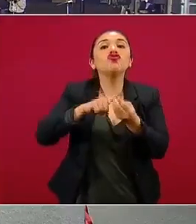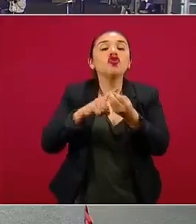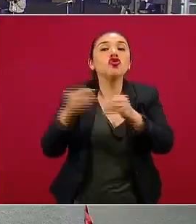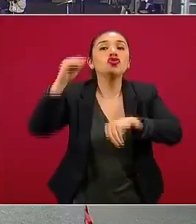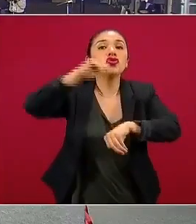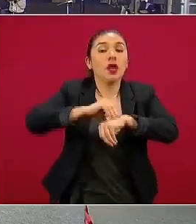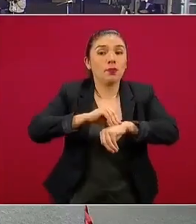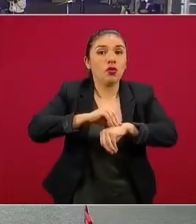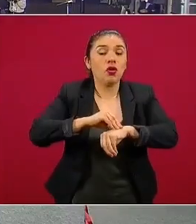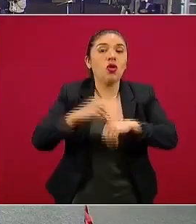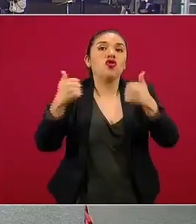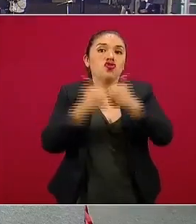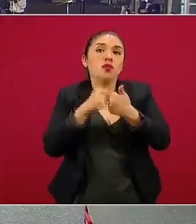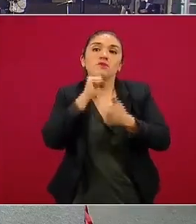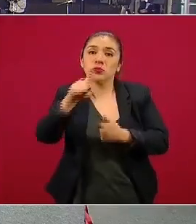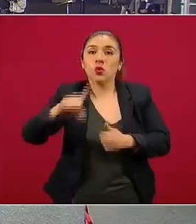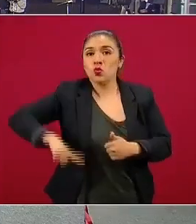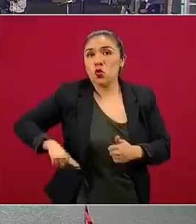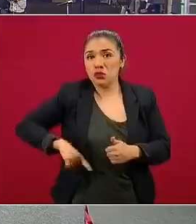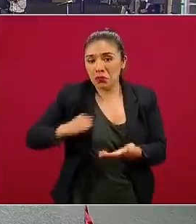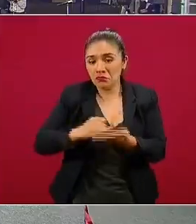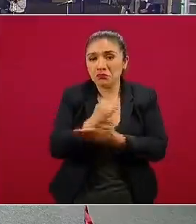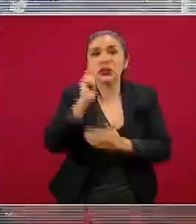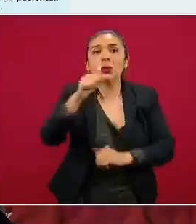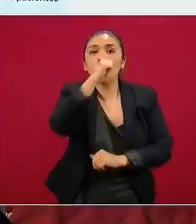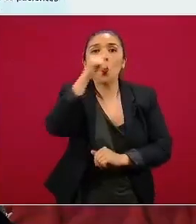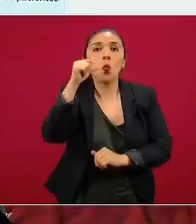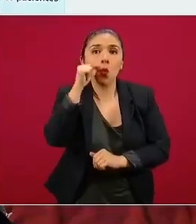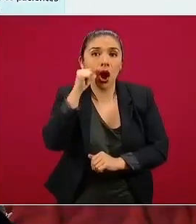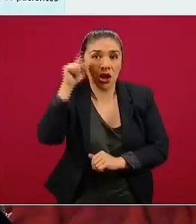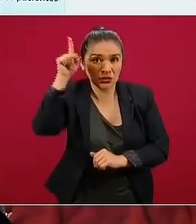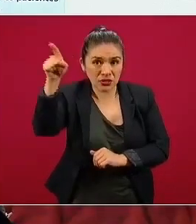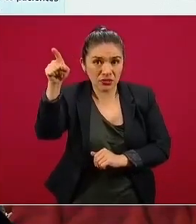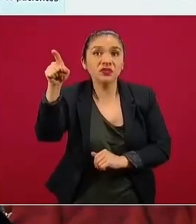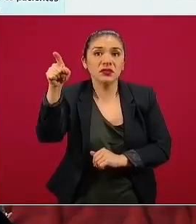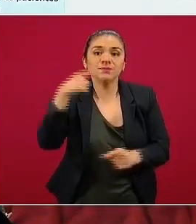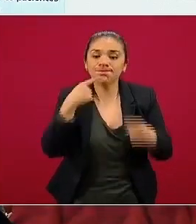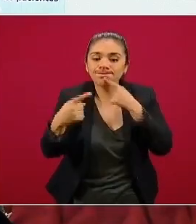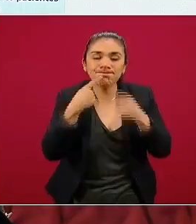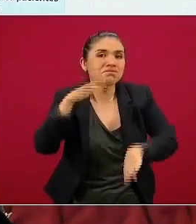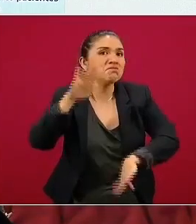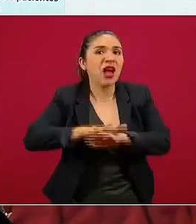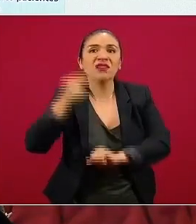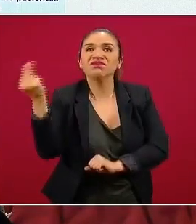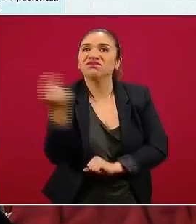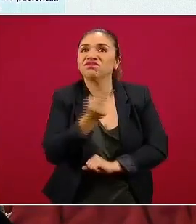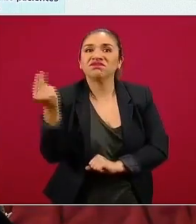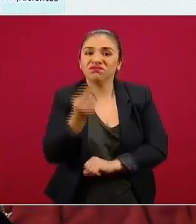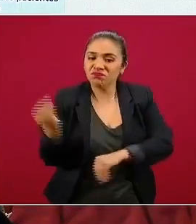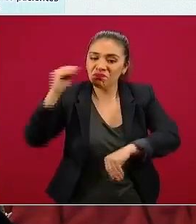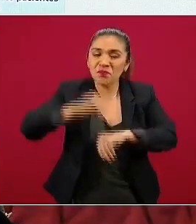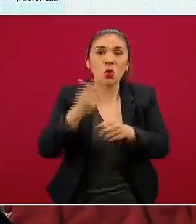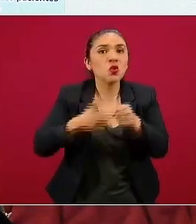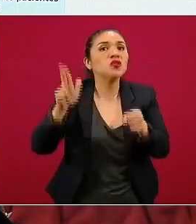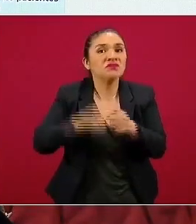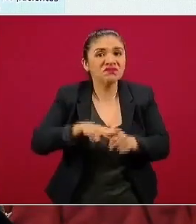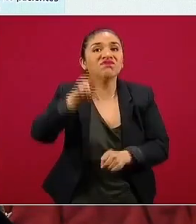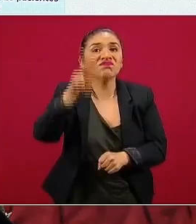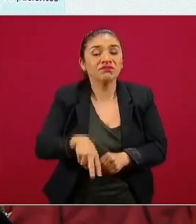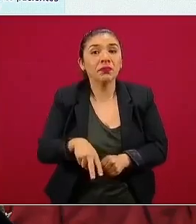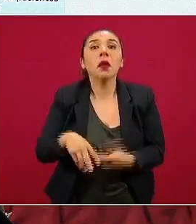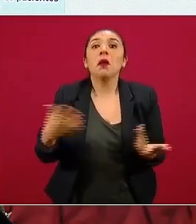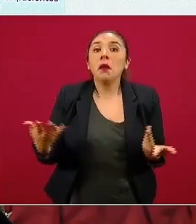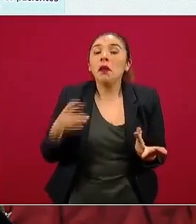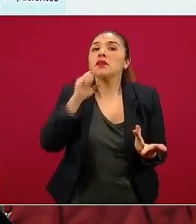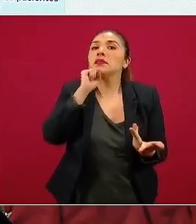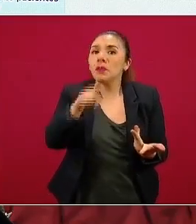instalara, y esto fue de la mano del estado, es Ciudad Juárez, que es donde tendrían la mayor necesidad en este momento de este tipo de camas. Pero